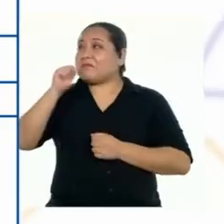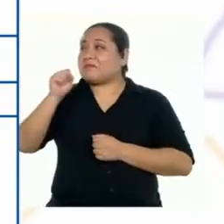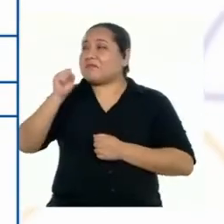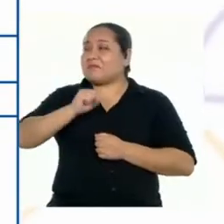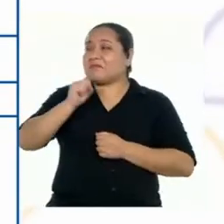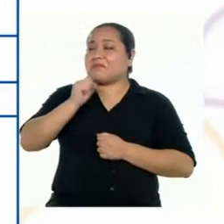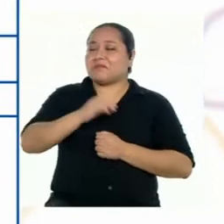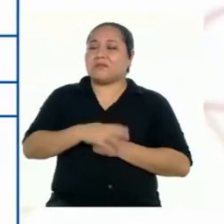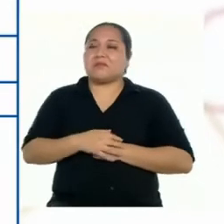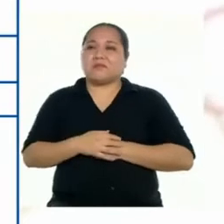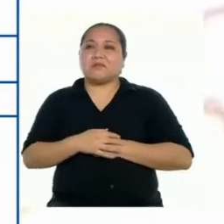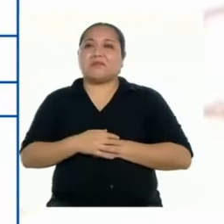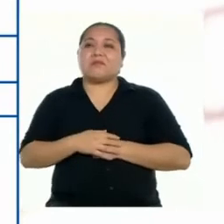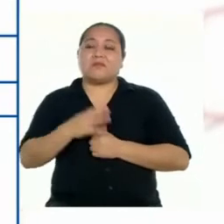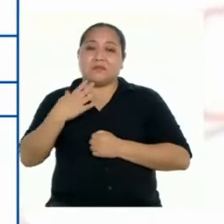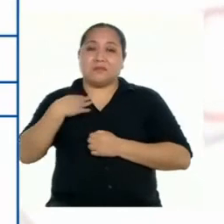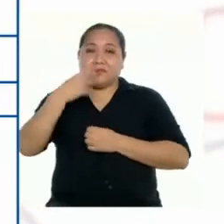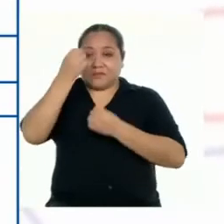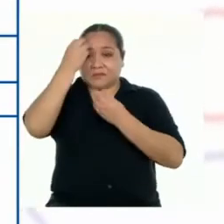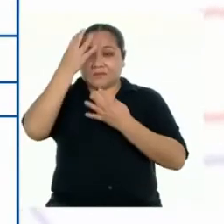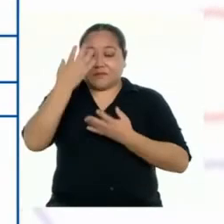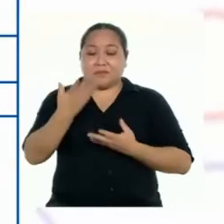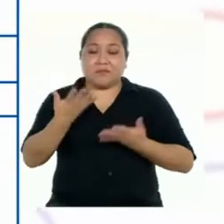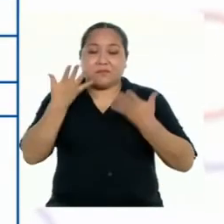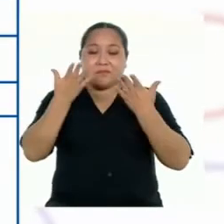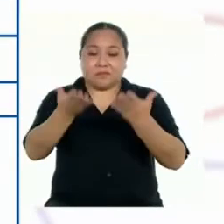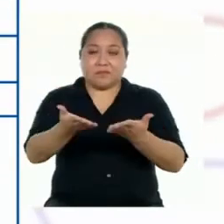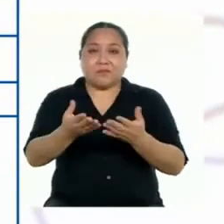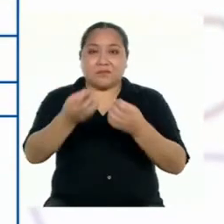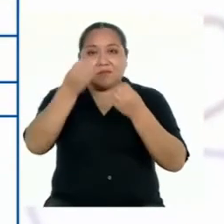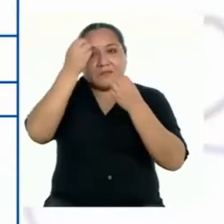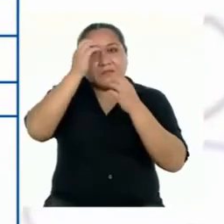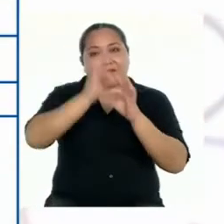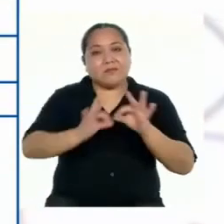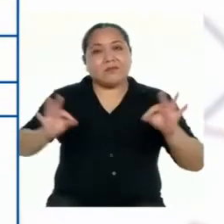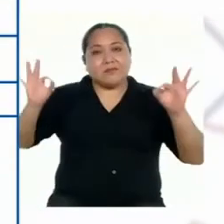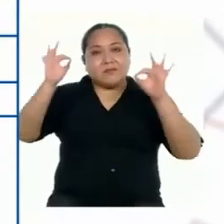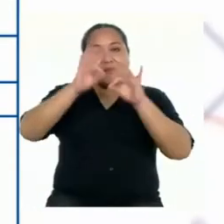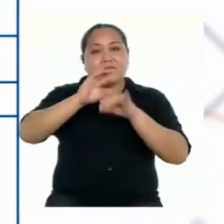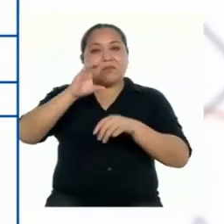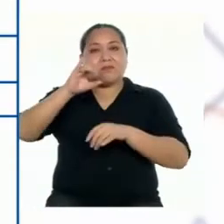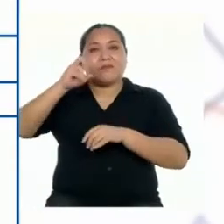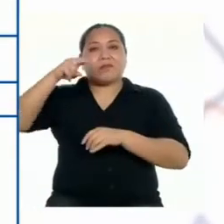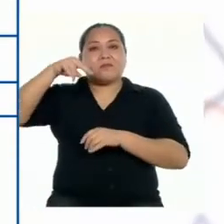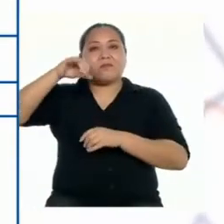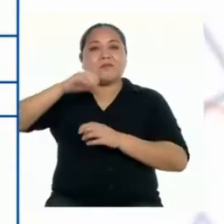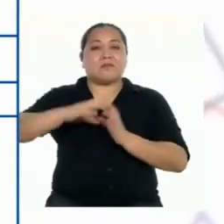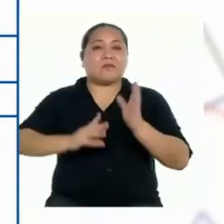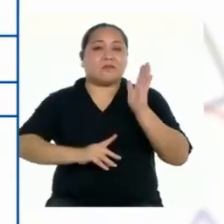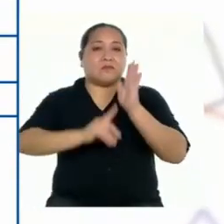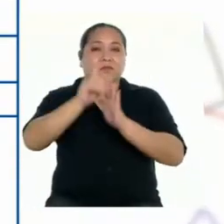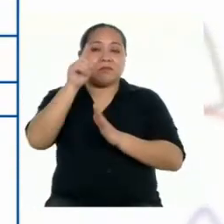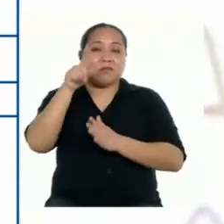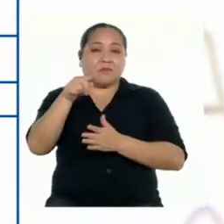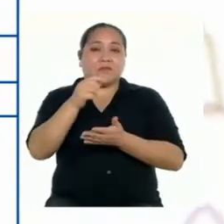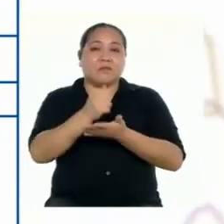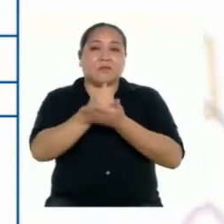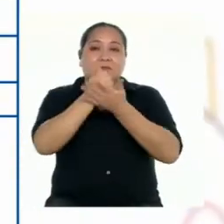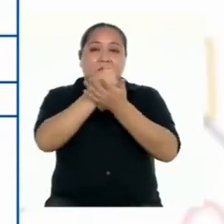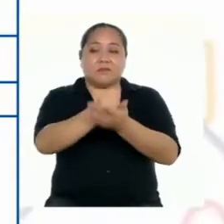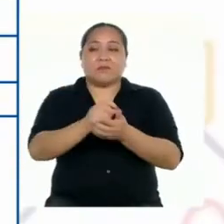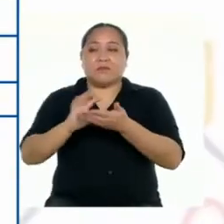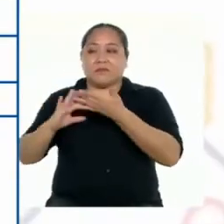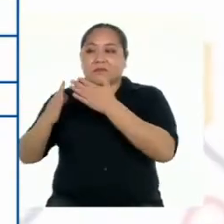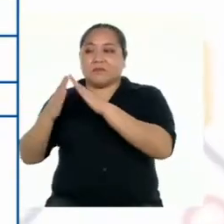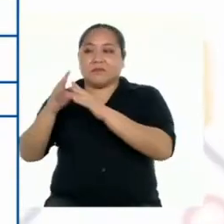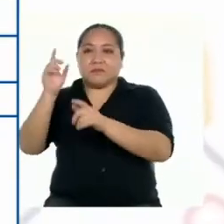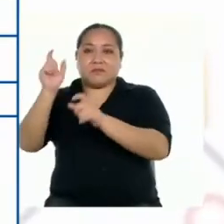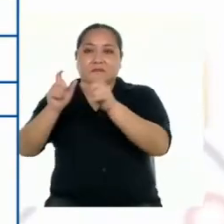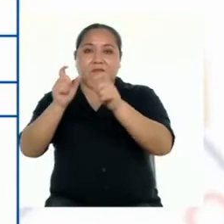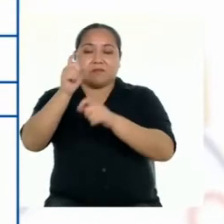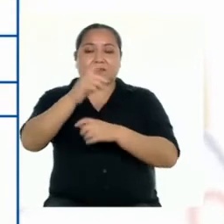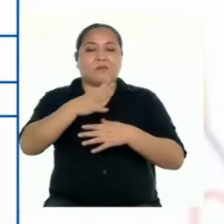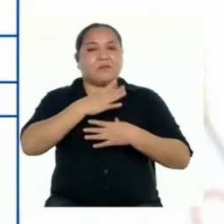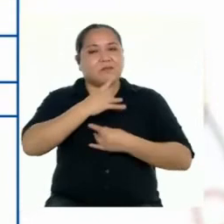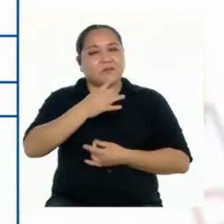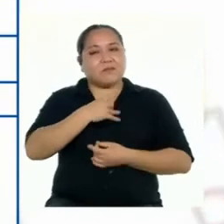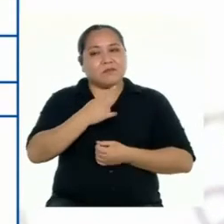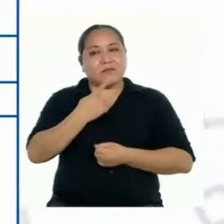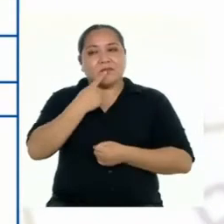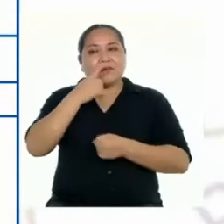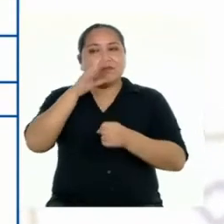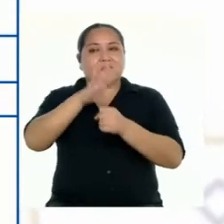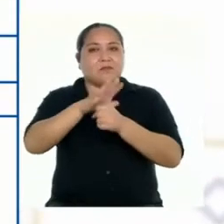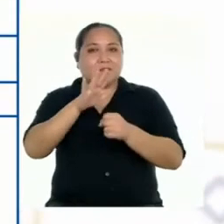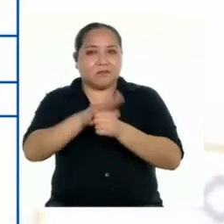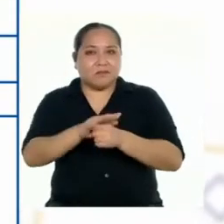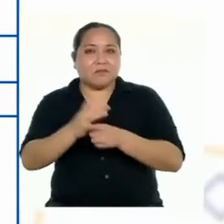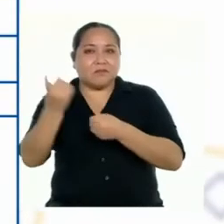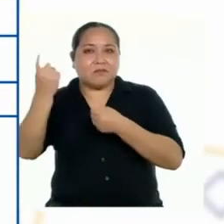creo que sí. En mi formación se señala la importancia de las cuencas para el desarrollo, lo cual ayudará a que los pobladores se interesen y se comprometan